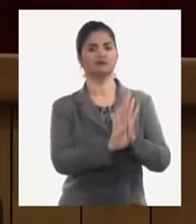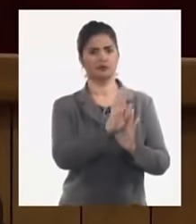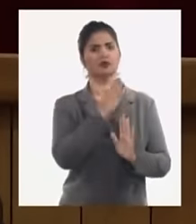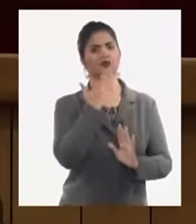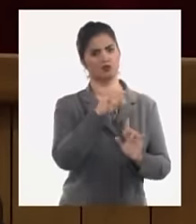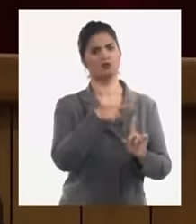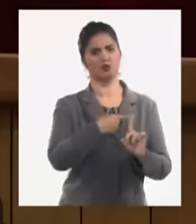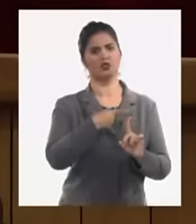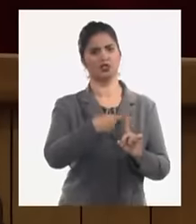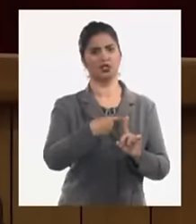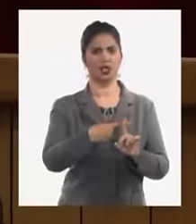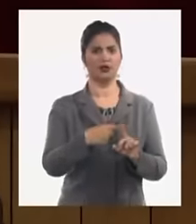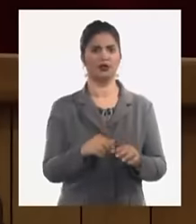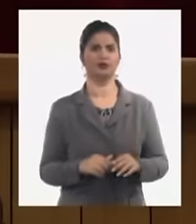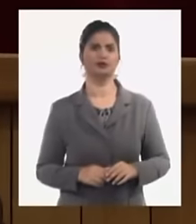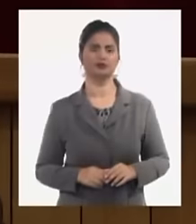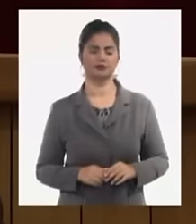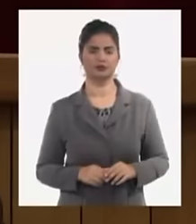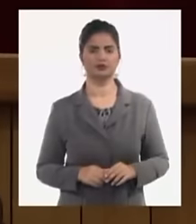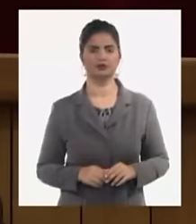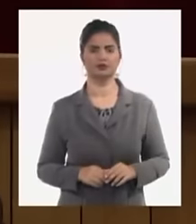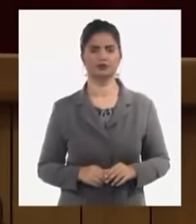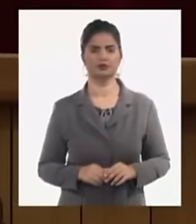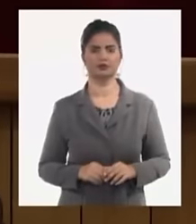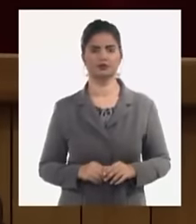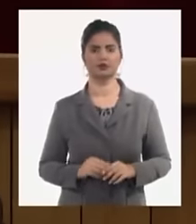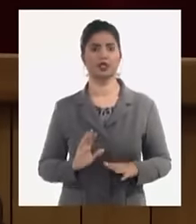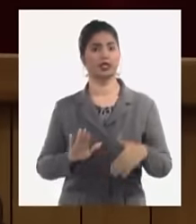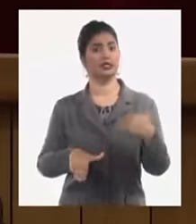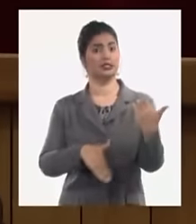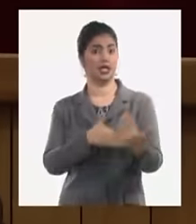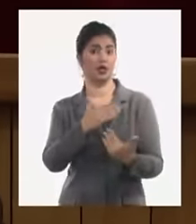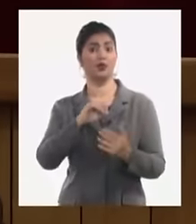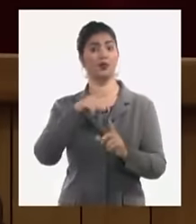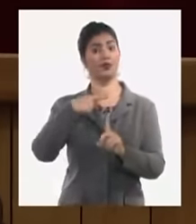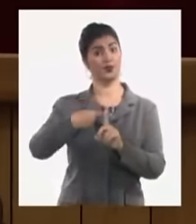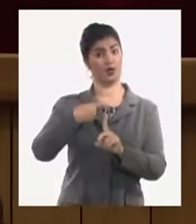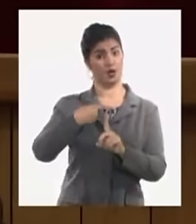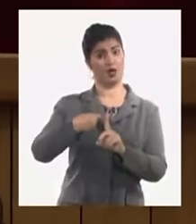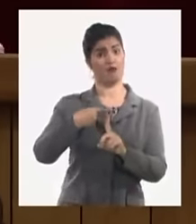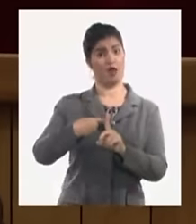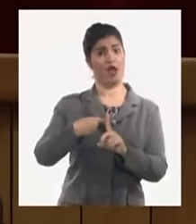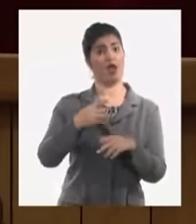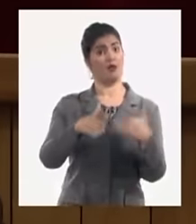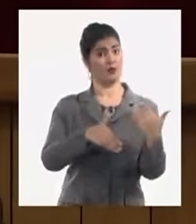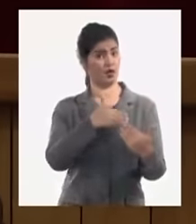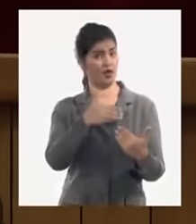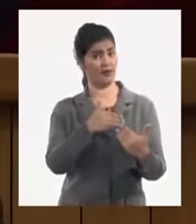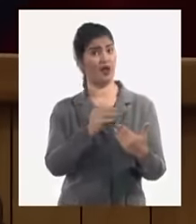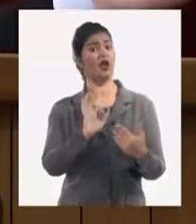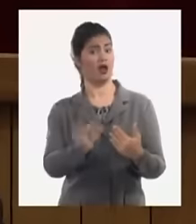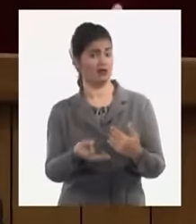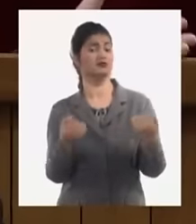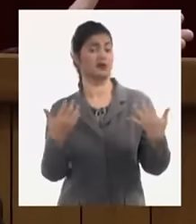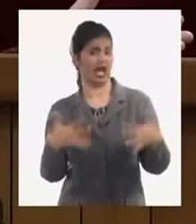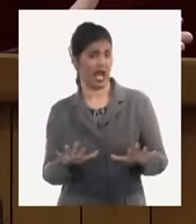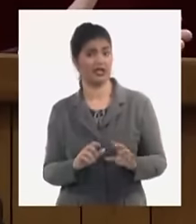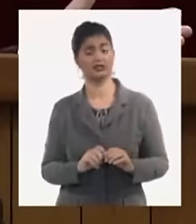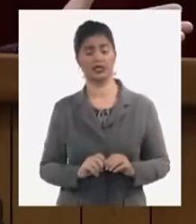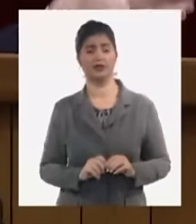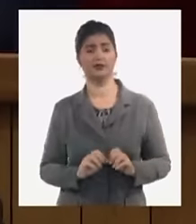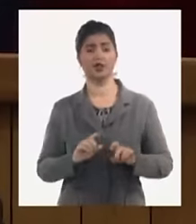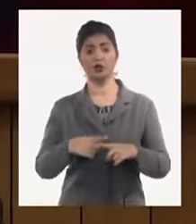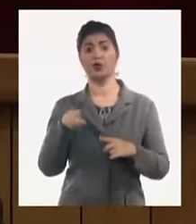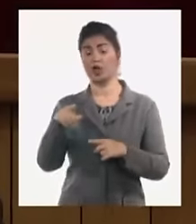nos hemos dado cuenta que hay serios problemas contables usted no puede ser como empresa una inversión